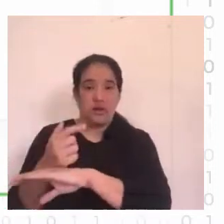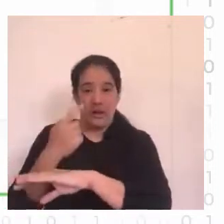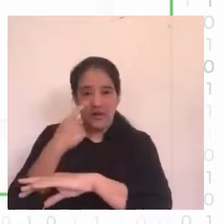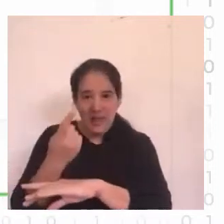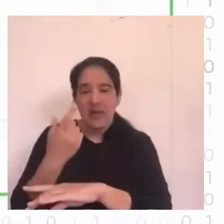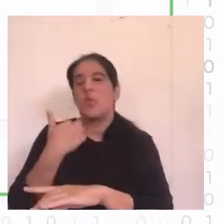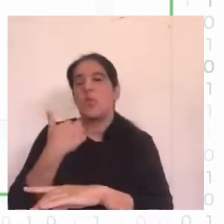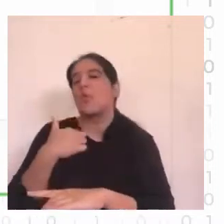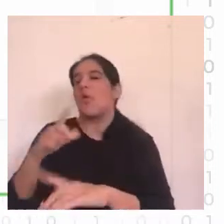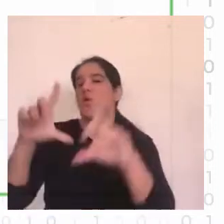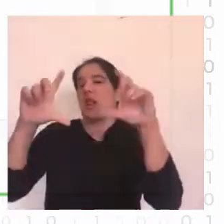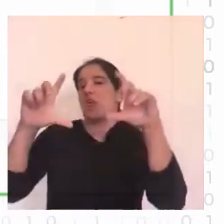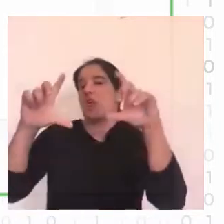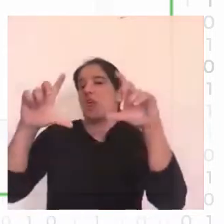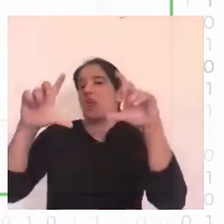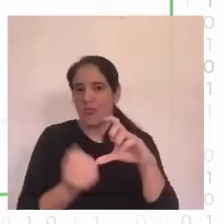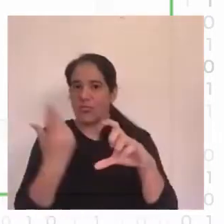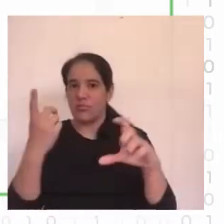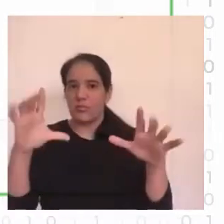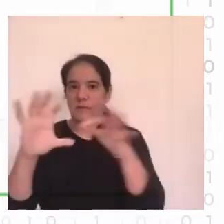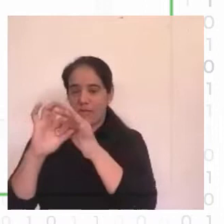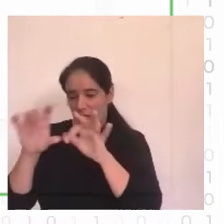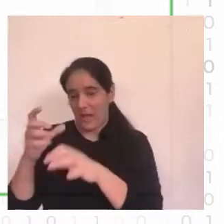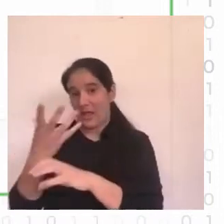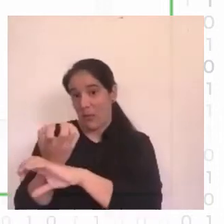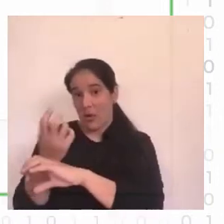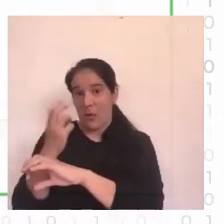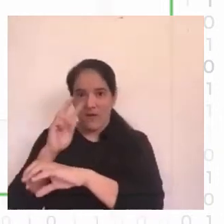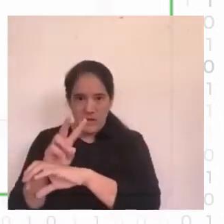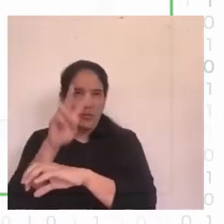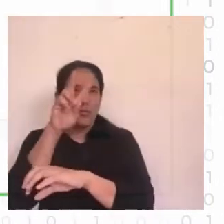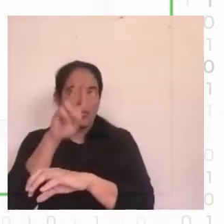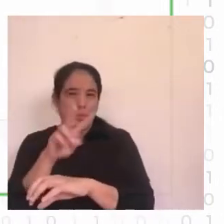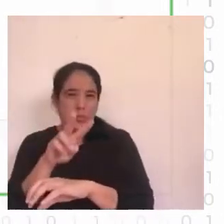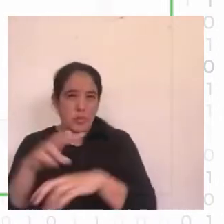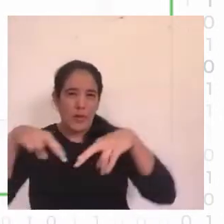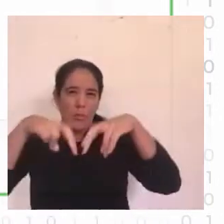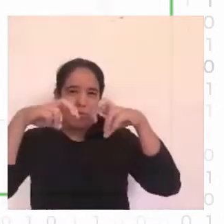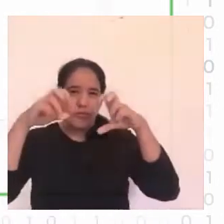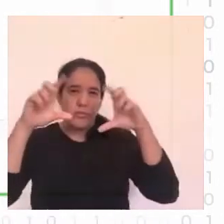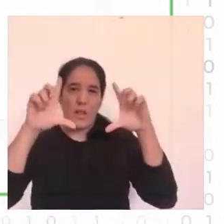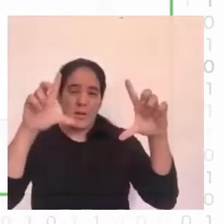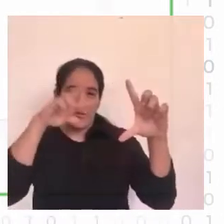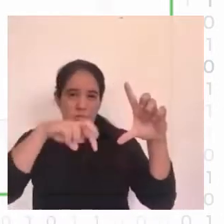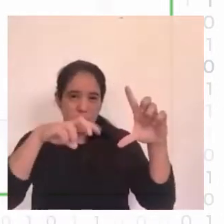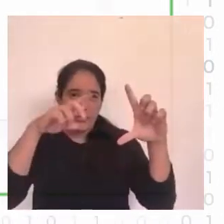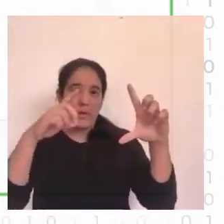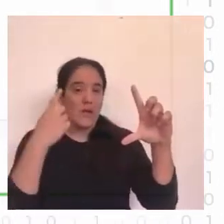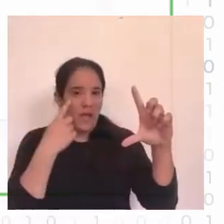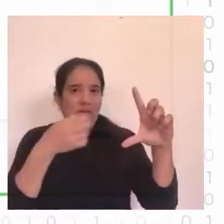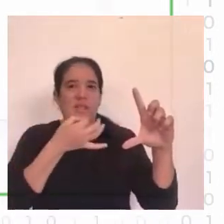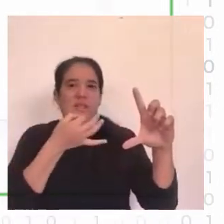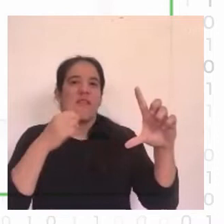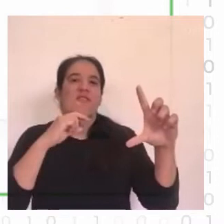reciban basta subirlas y les va a dar un reporte con los resultados de varios métodos de falsificaciones sobre